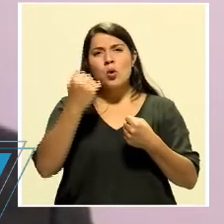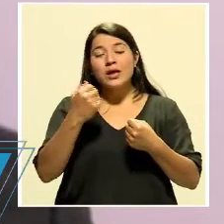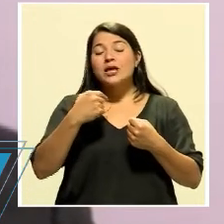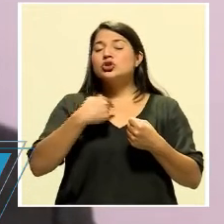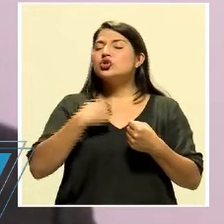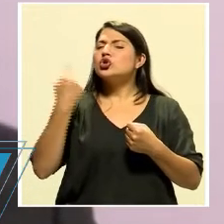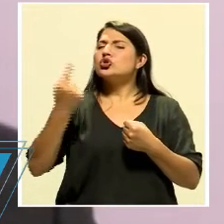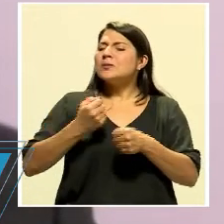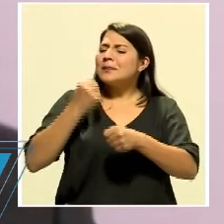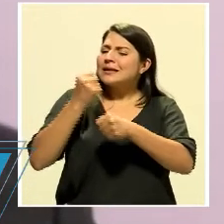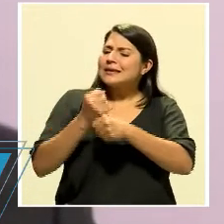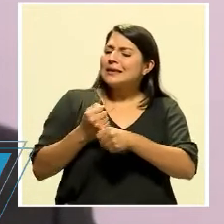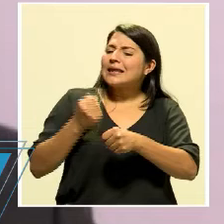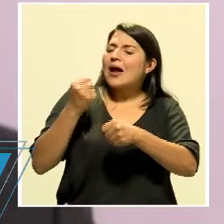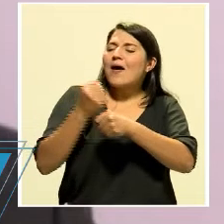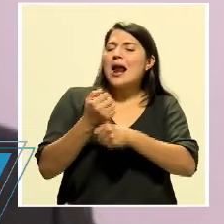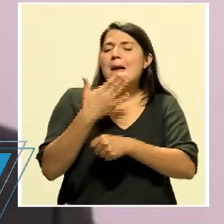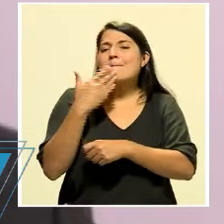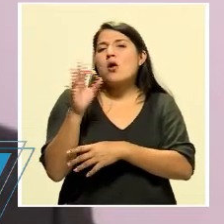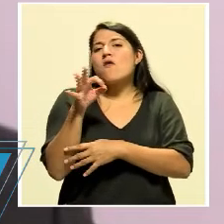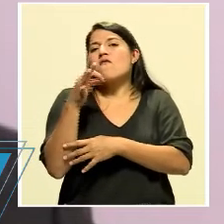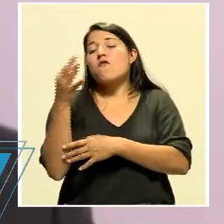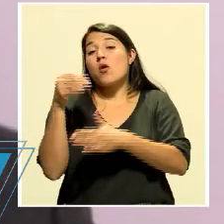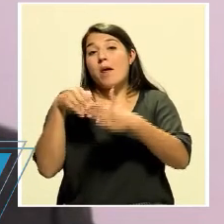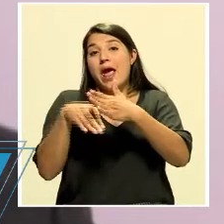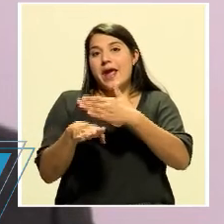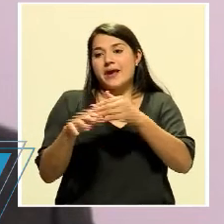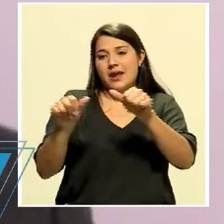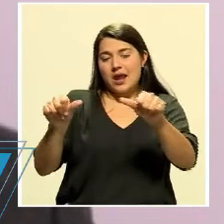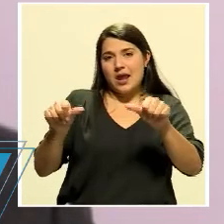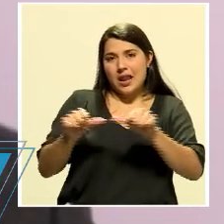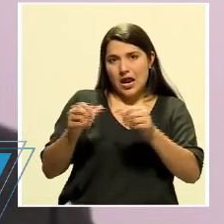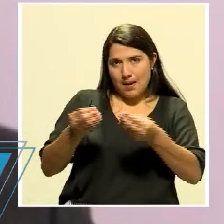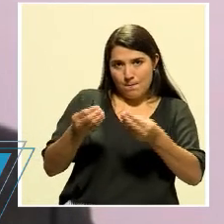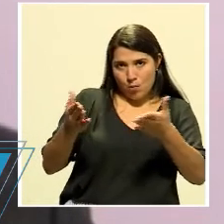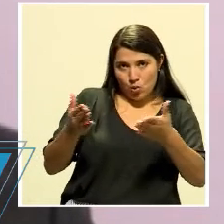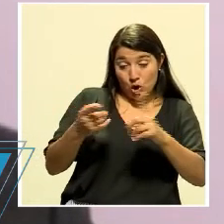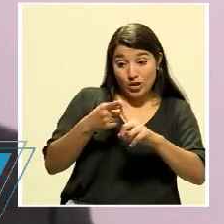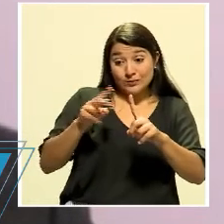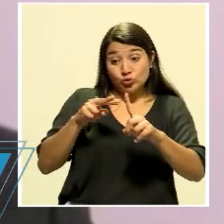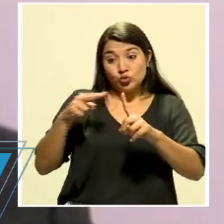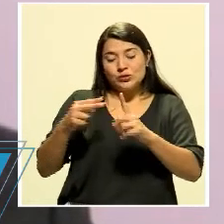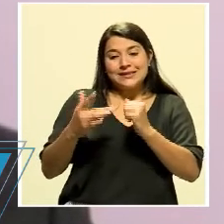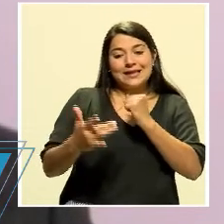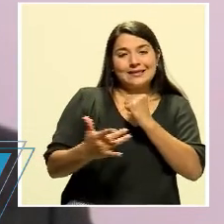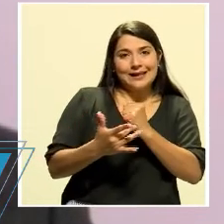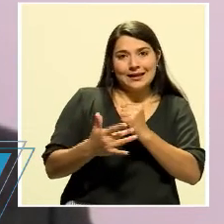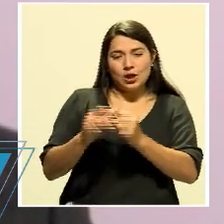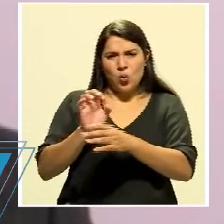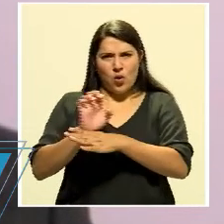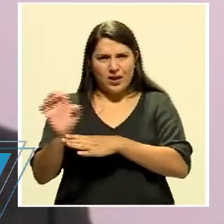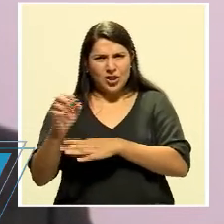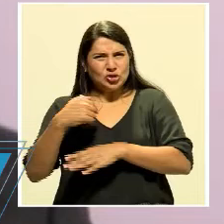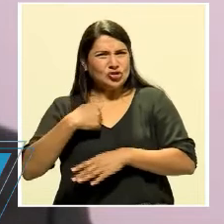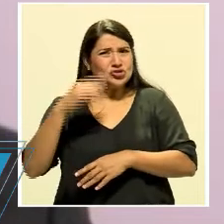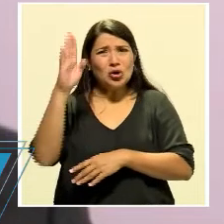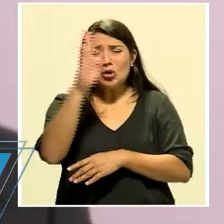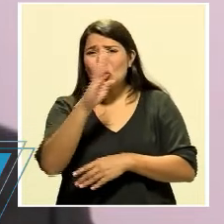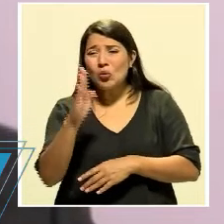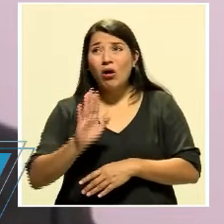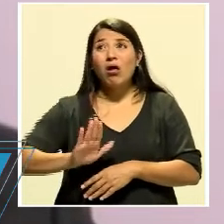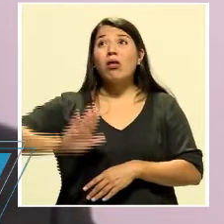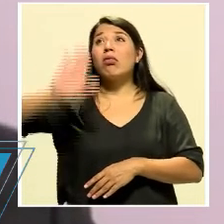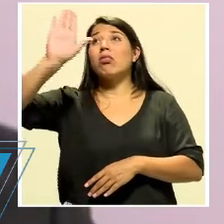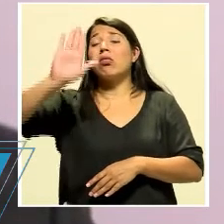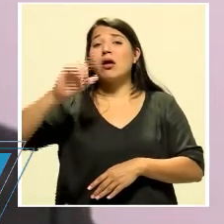pública mi mayor esfuerzo técnico, profesional y ético, y eso es lo que me ha puesto donde estoy. Yo nunca he levantado la mano para pedir